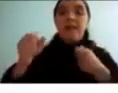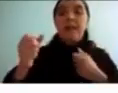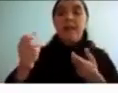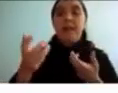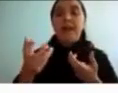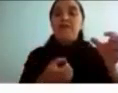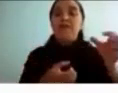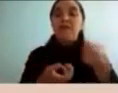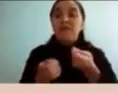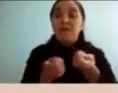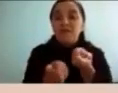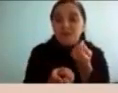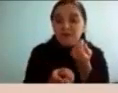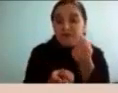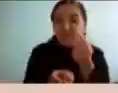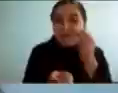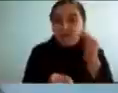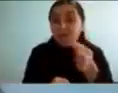etcétera